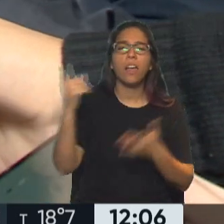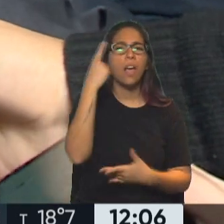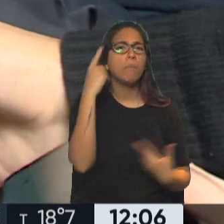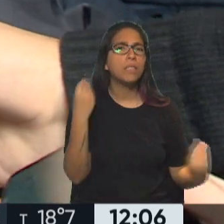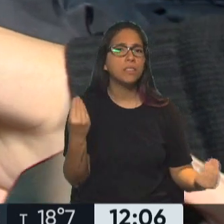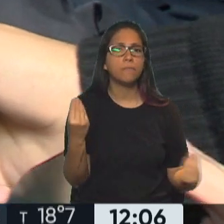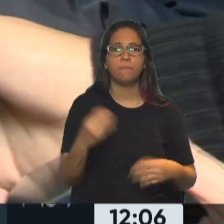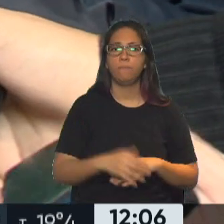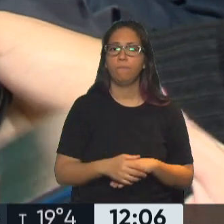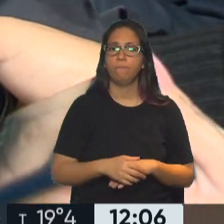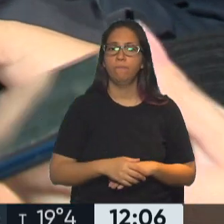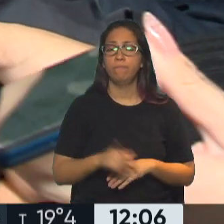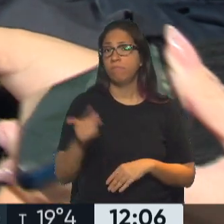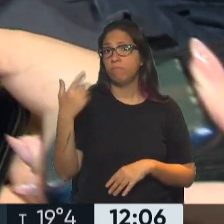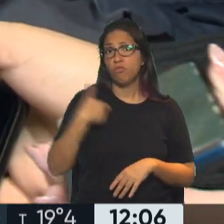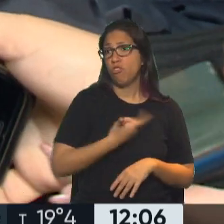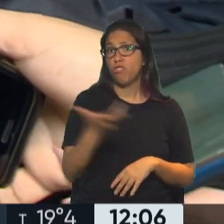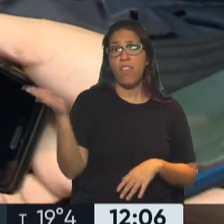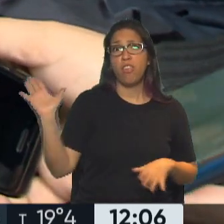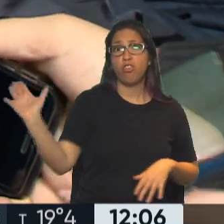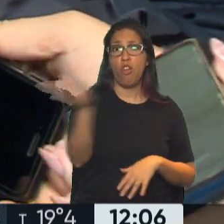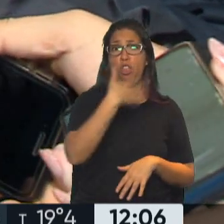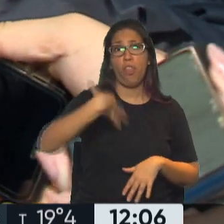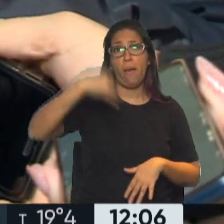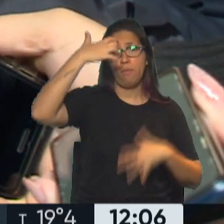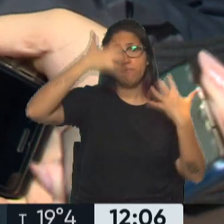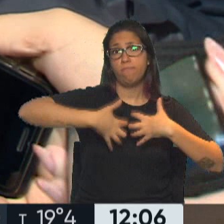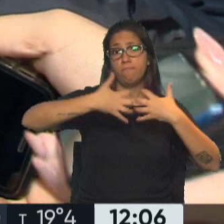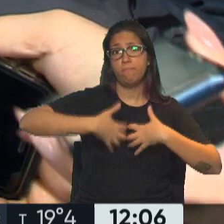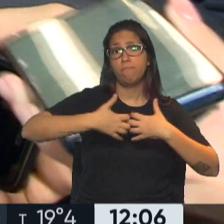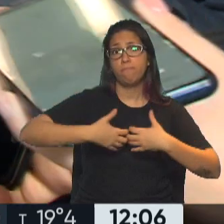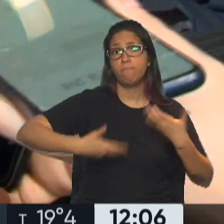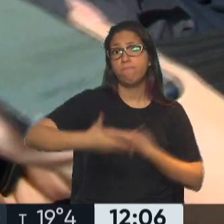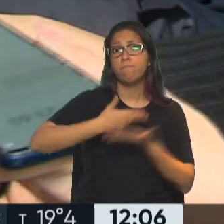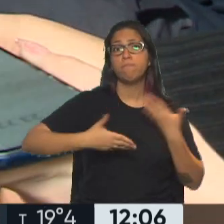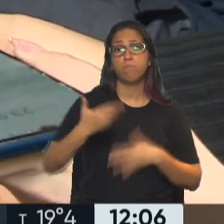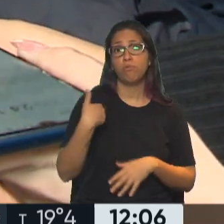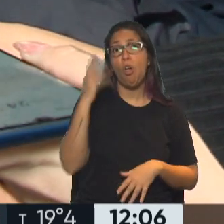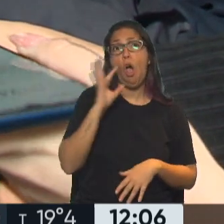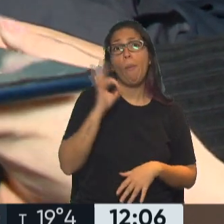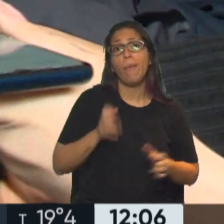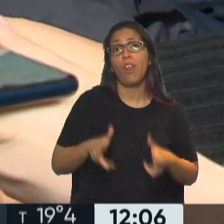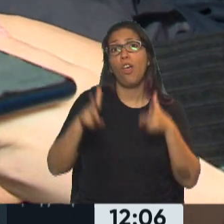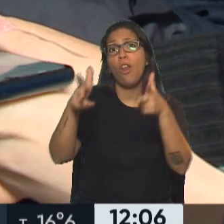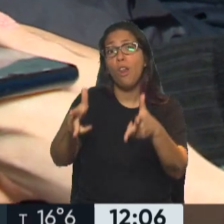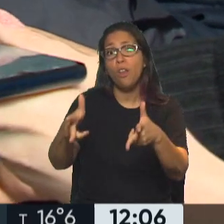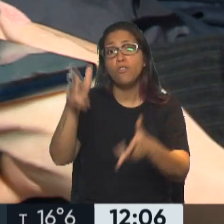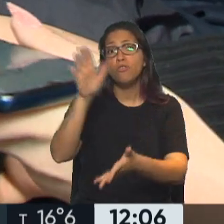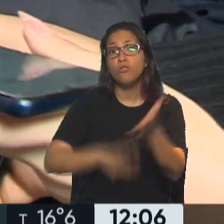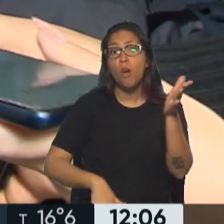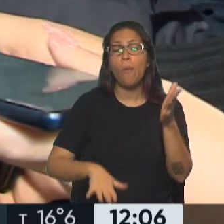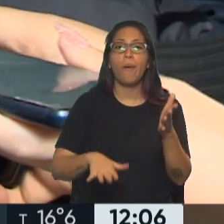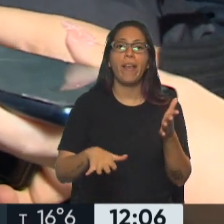es un tema que tiene que evaluar la sociedad en su conjunto, porque yo puedo dar mi opinión sobre los usos